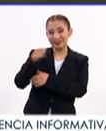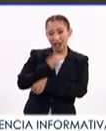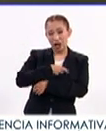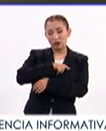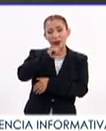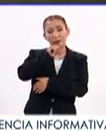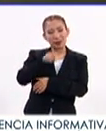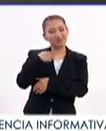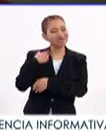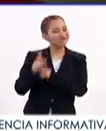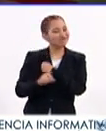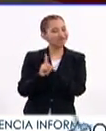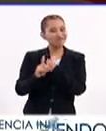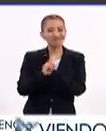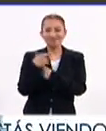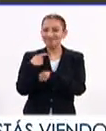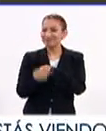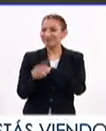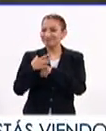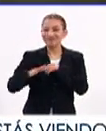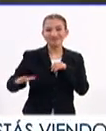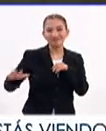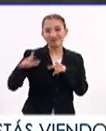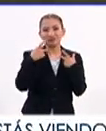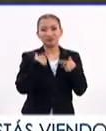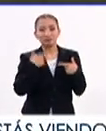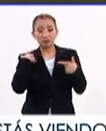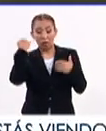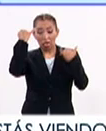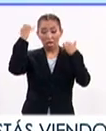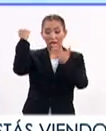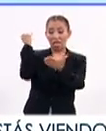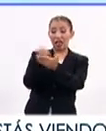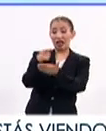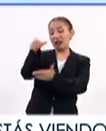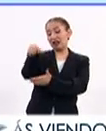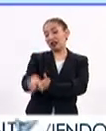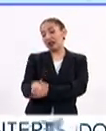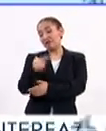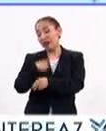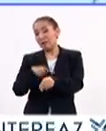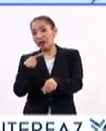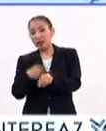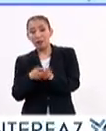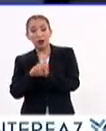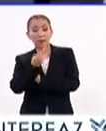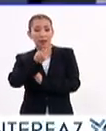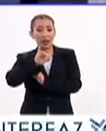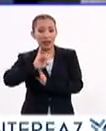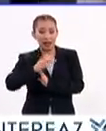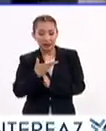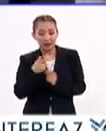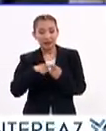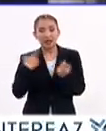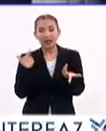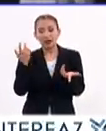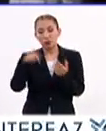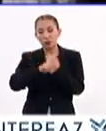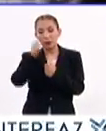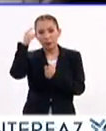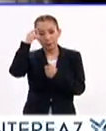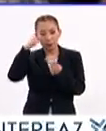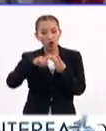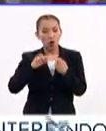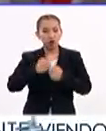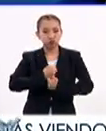de salud también es uno de los grandes problemas que afecta a la sociedad. El estigma que pesa sobre determinadas enfermedades como el VIH, SIDA, los trastornos